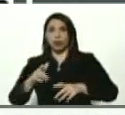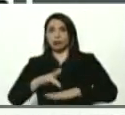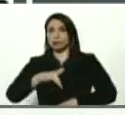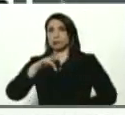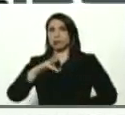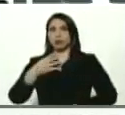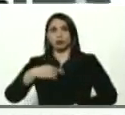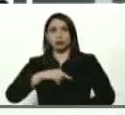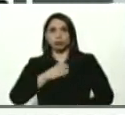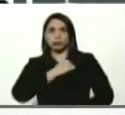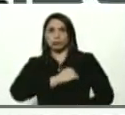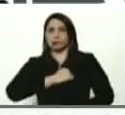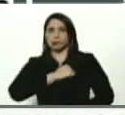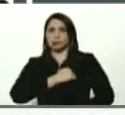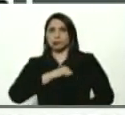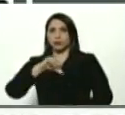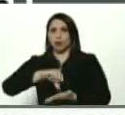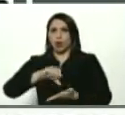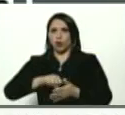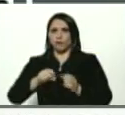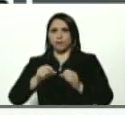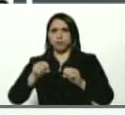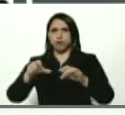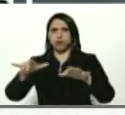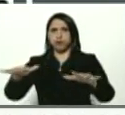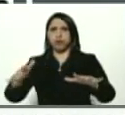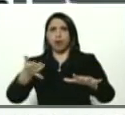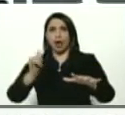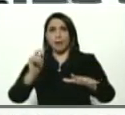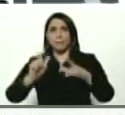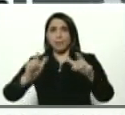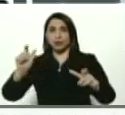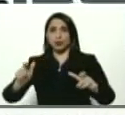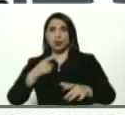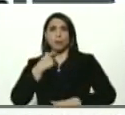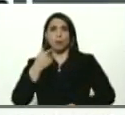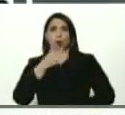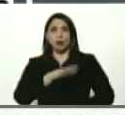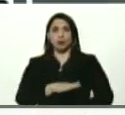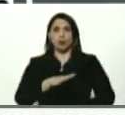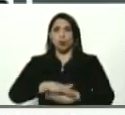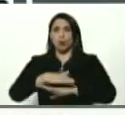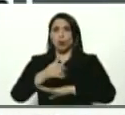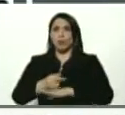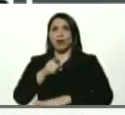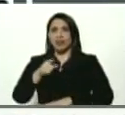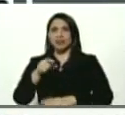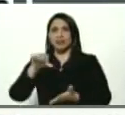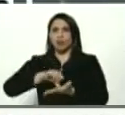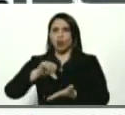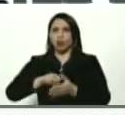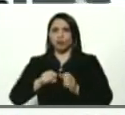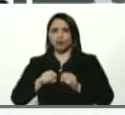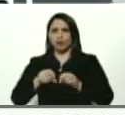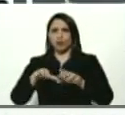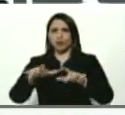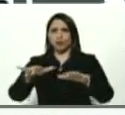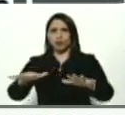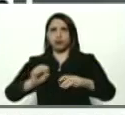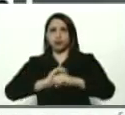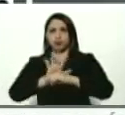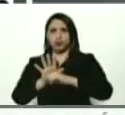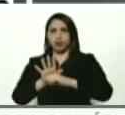foco que hemos tenido allí, donde hay personas que han fallecido, producto de ese foco del mercado de las fulgas.